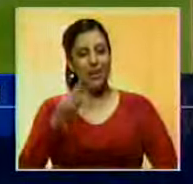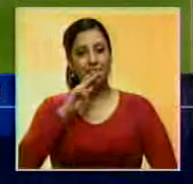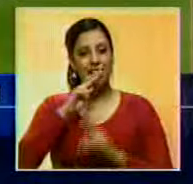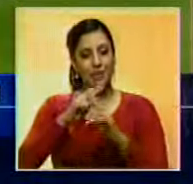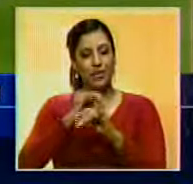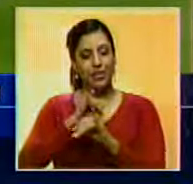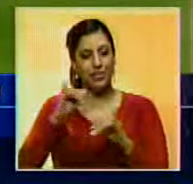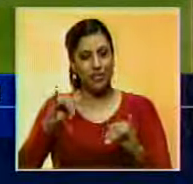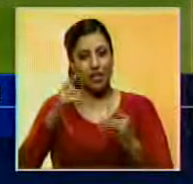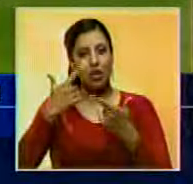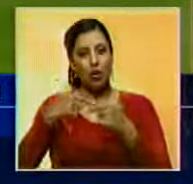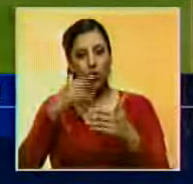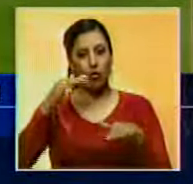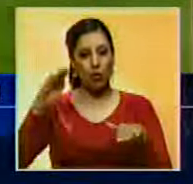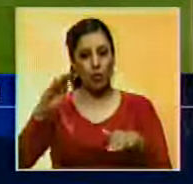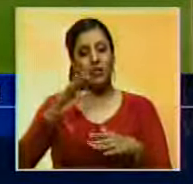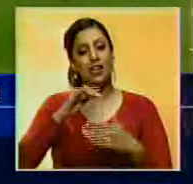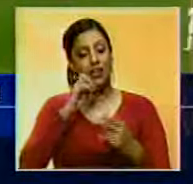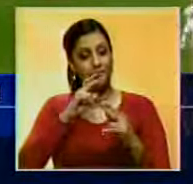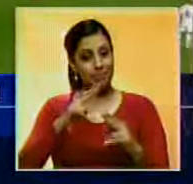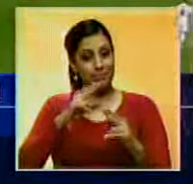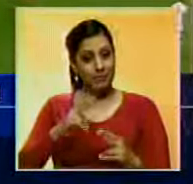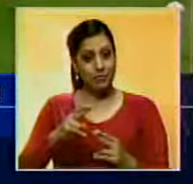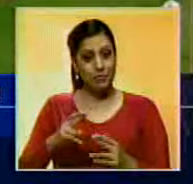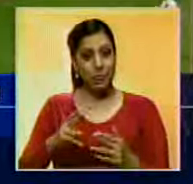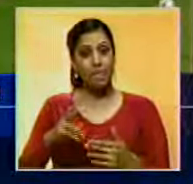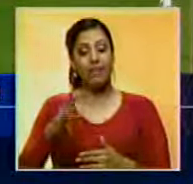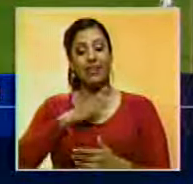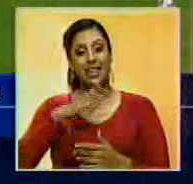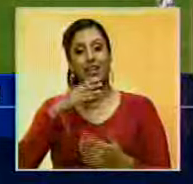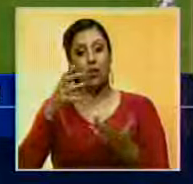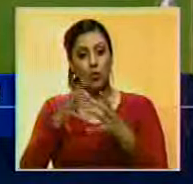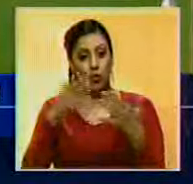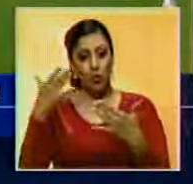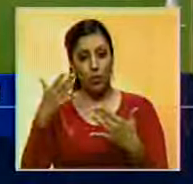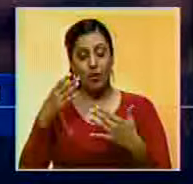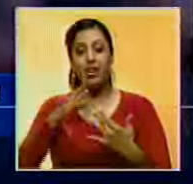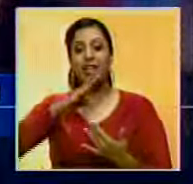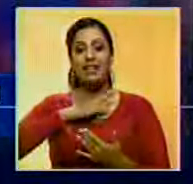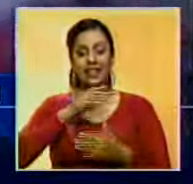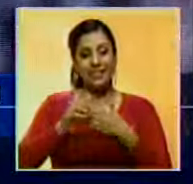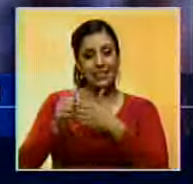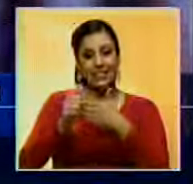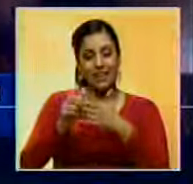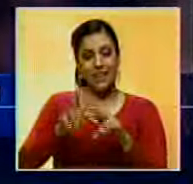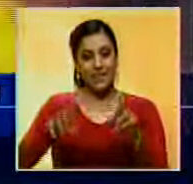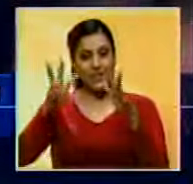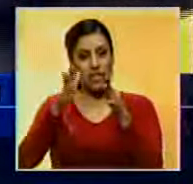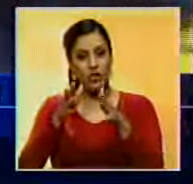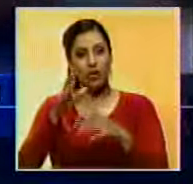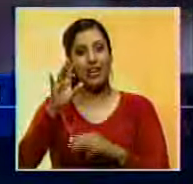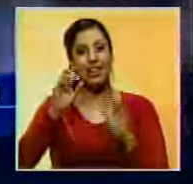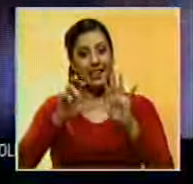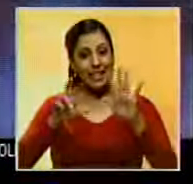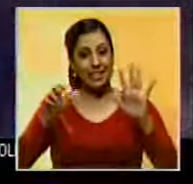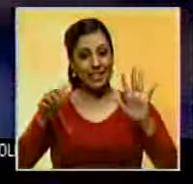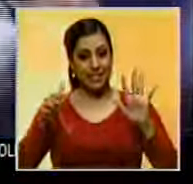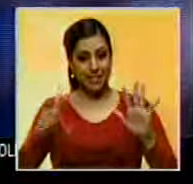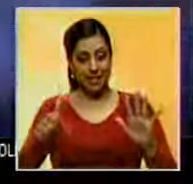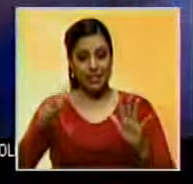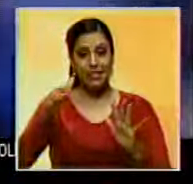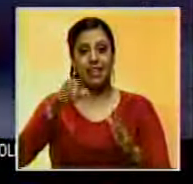resultado final de este compromiso. Con este resultado, el cuadro Merengue dejó su seguidilla de victorias en 16.